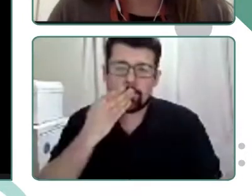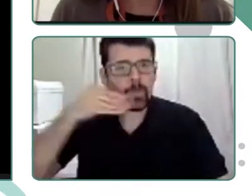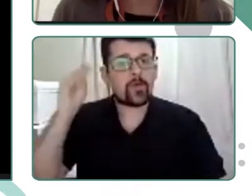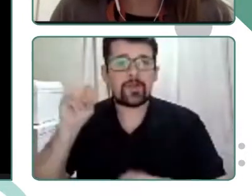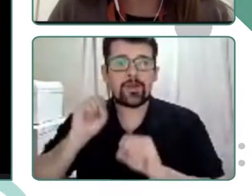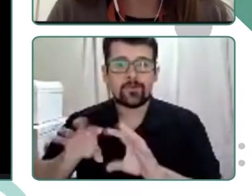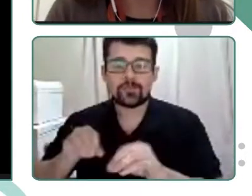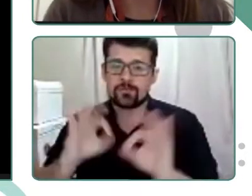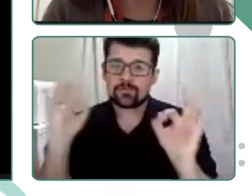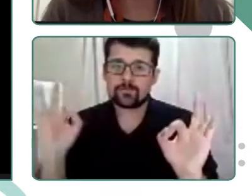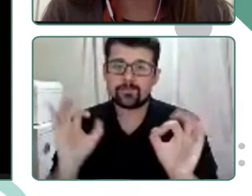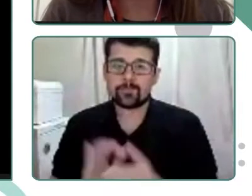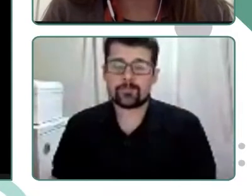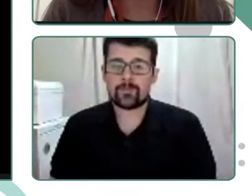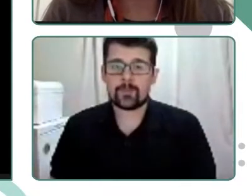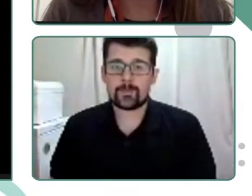educación.